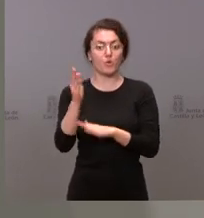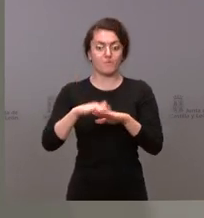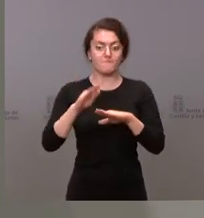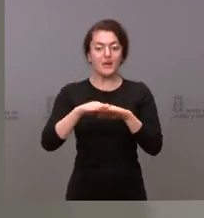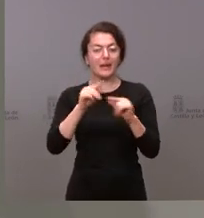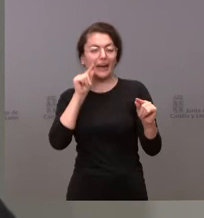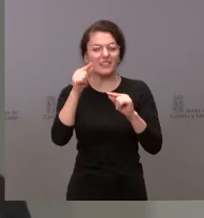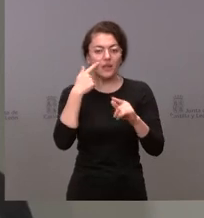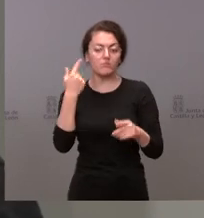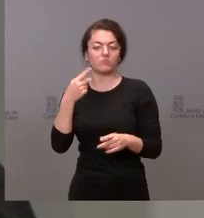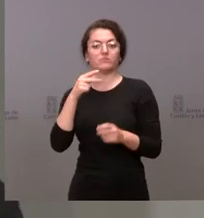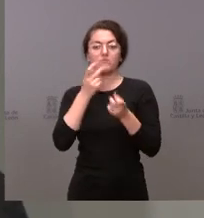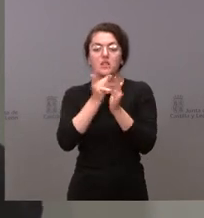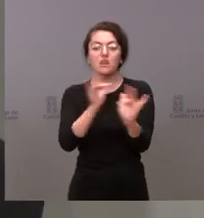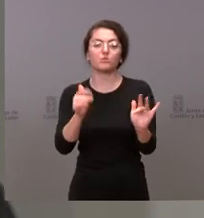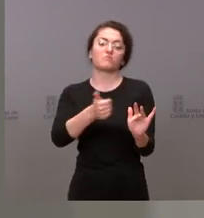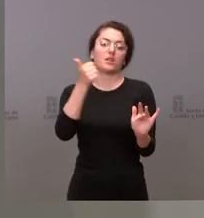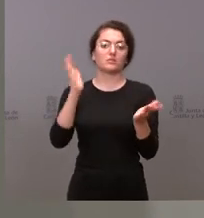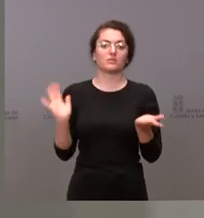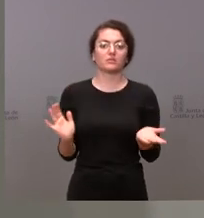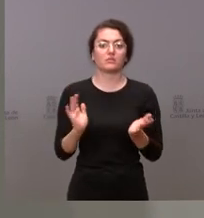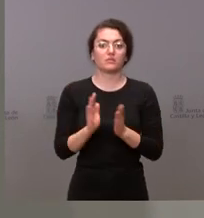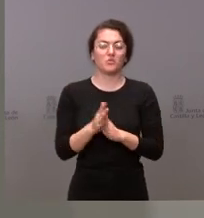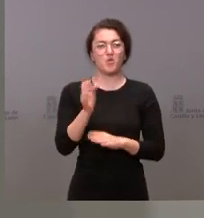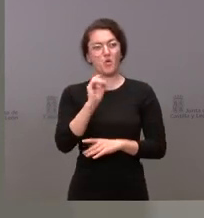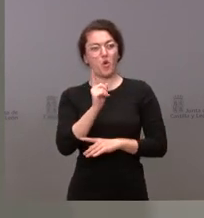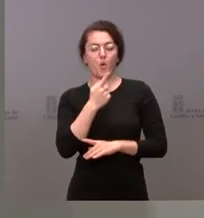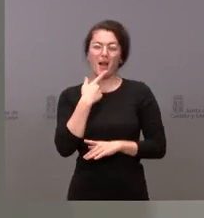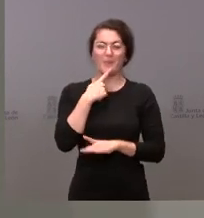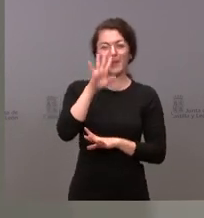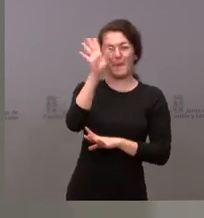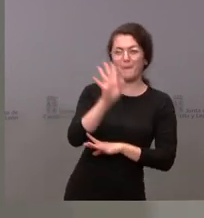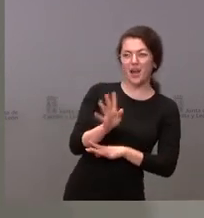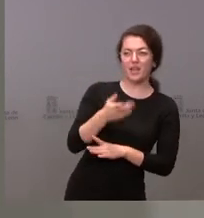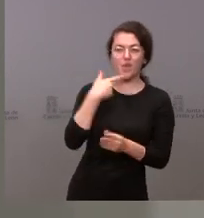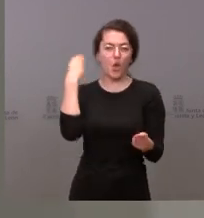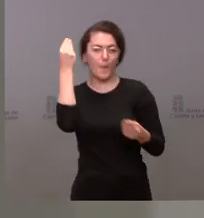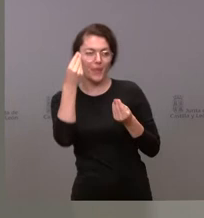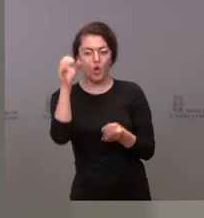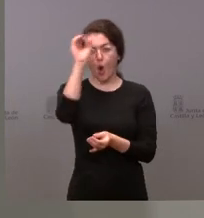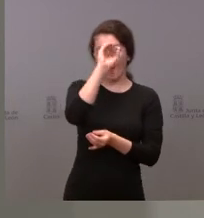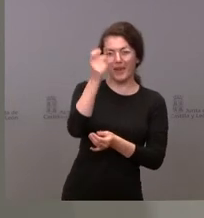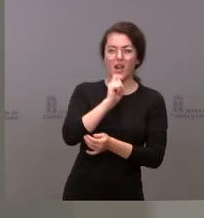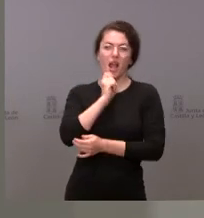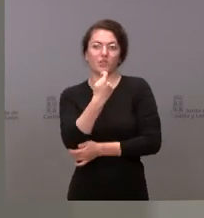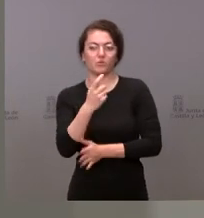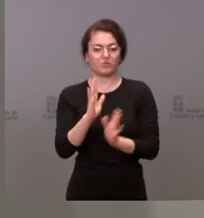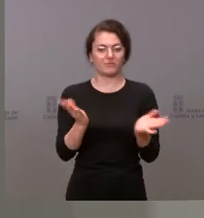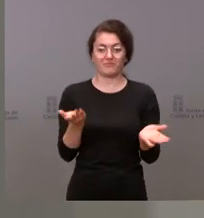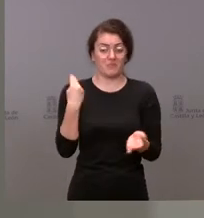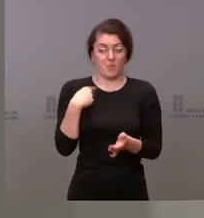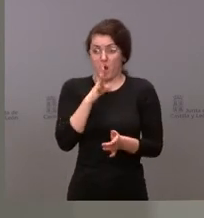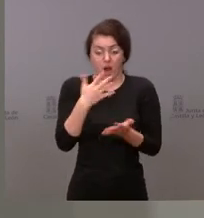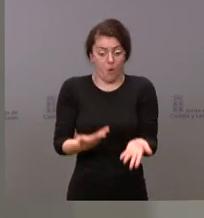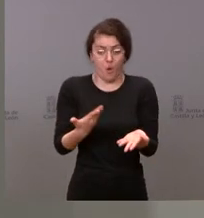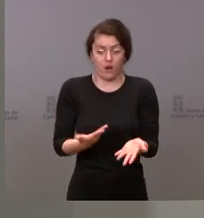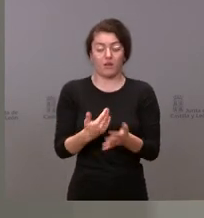más objetivas y no dejarlo siempre en las impresiones o en las descalificaciones personales o en el insulto que es en lo que estamos habitualmente